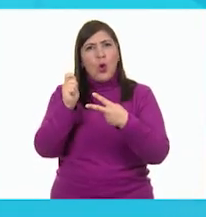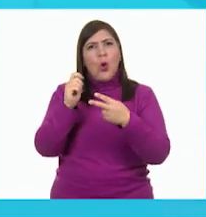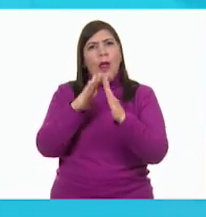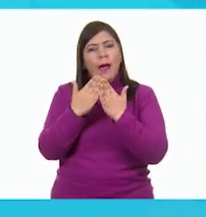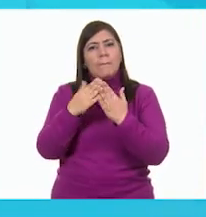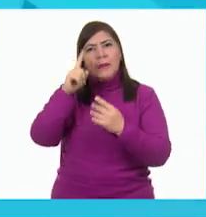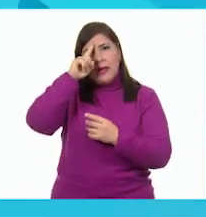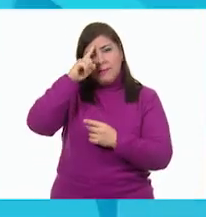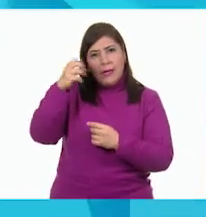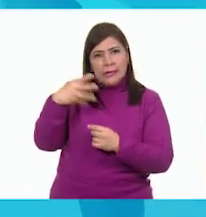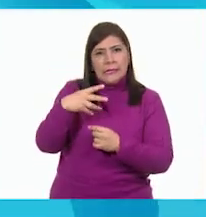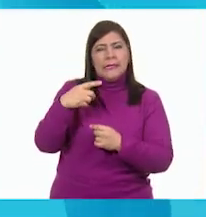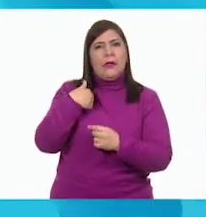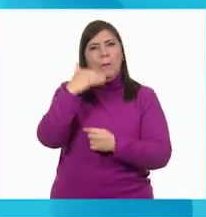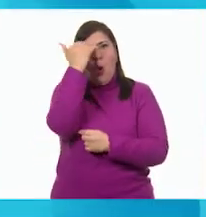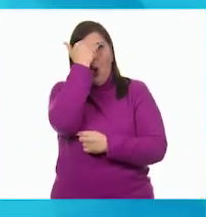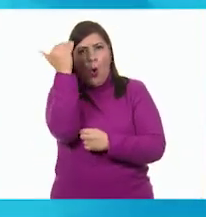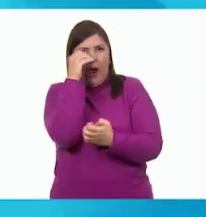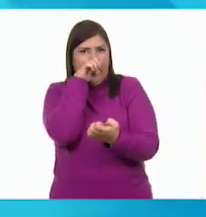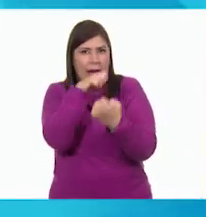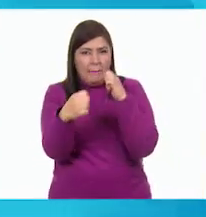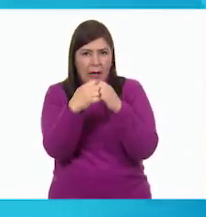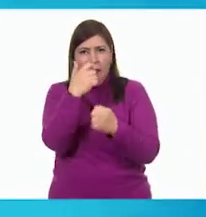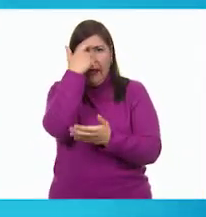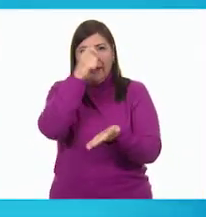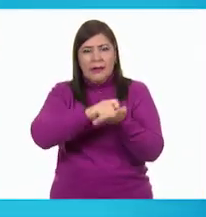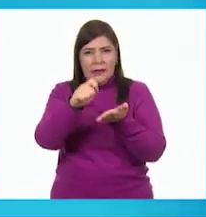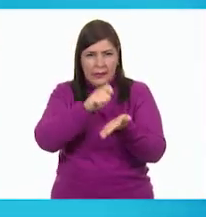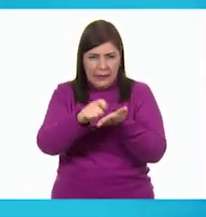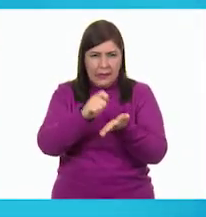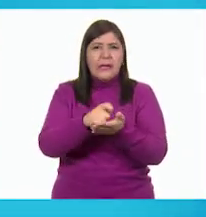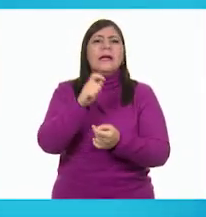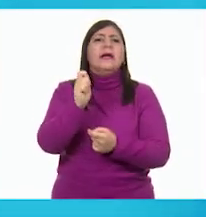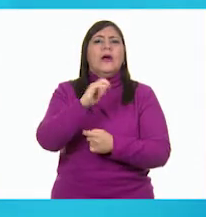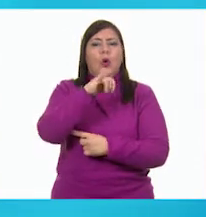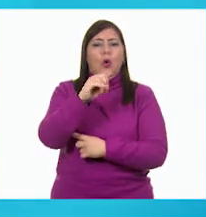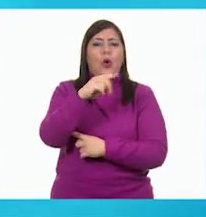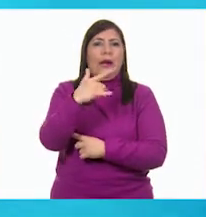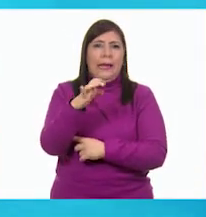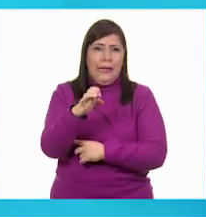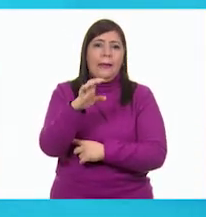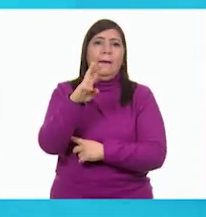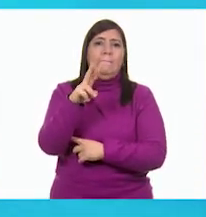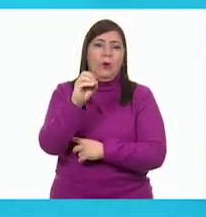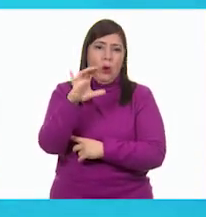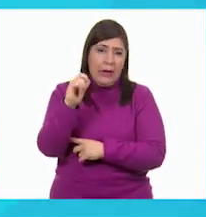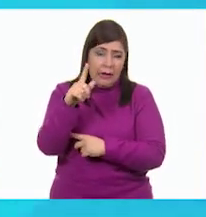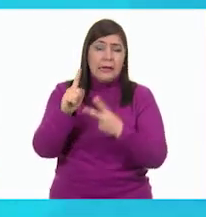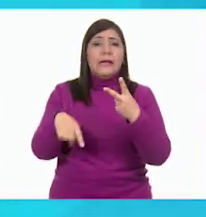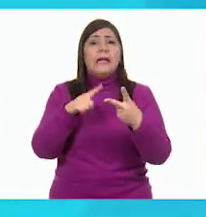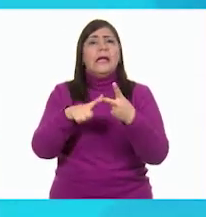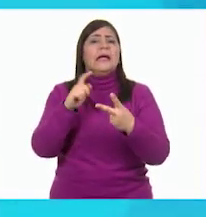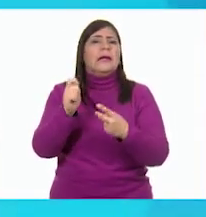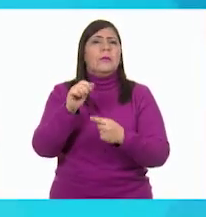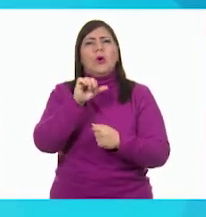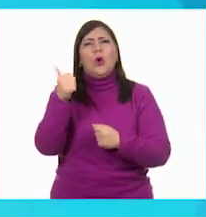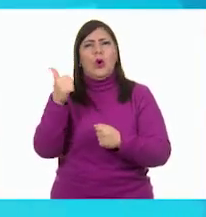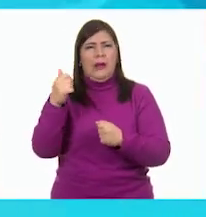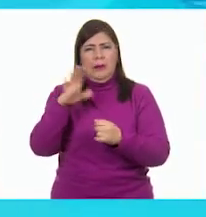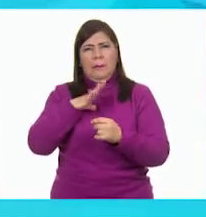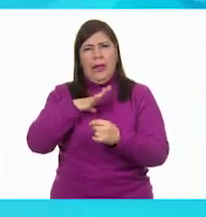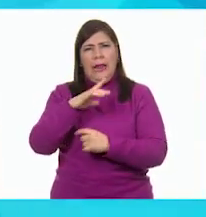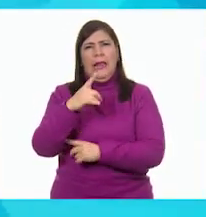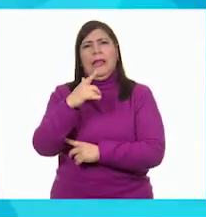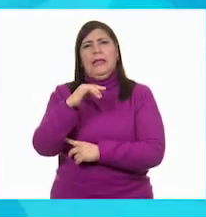El temido enemigo, escrito por Jorge Bucay y La abuelita aventurera, escrito por Ana María